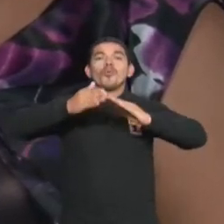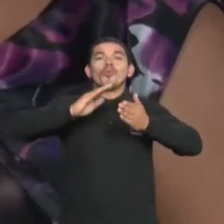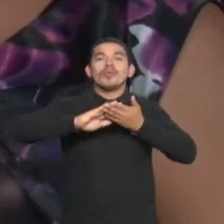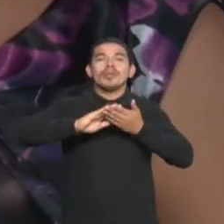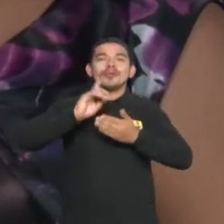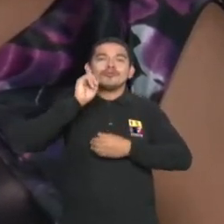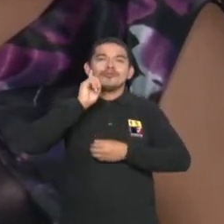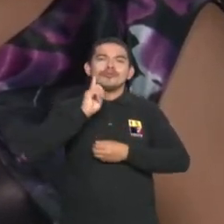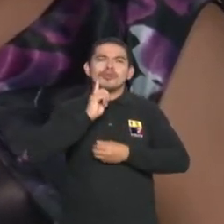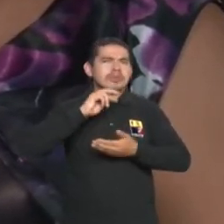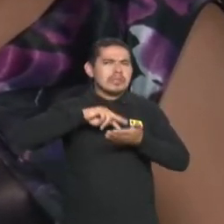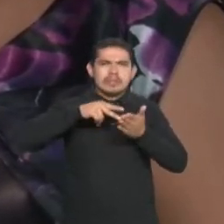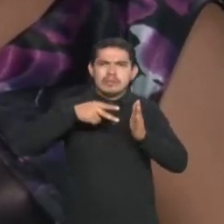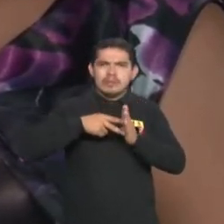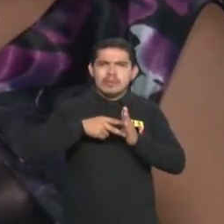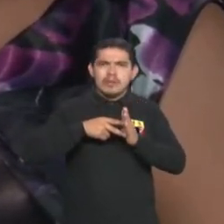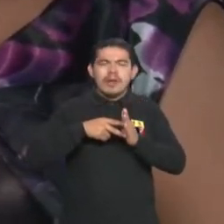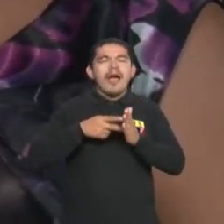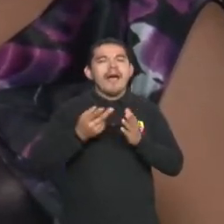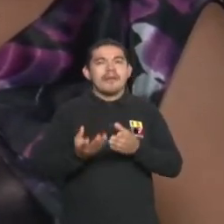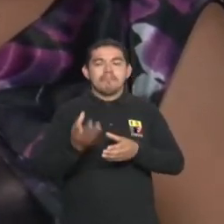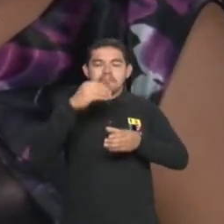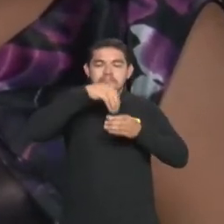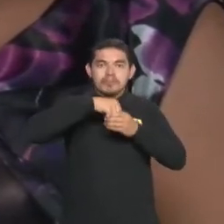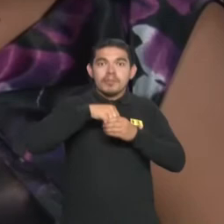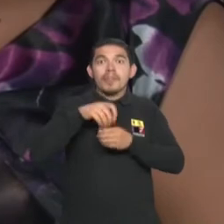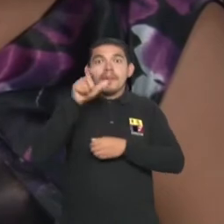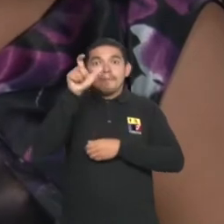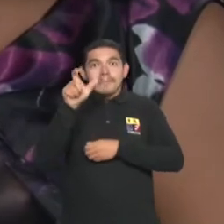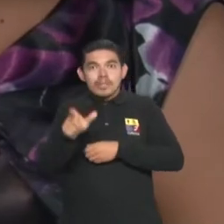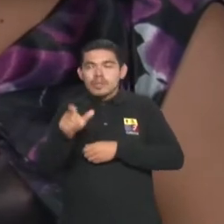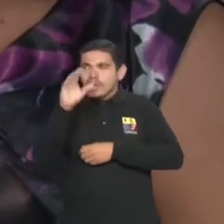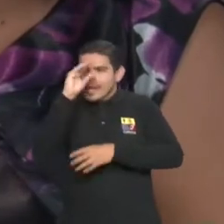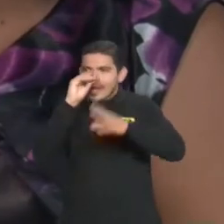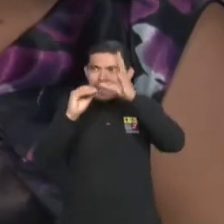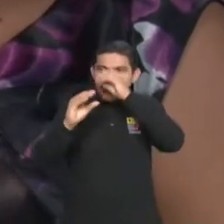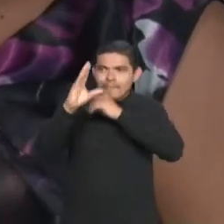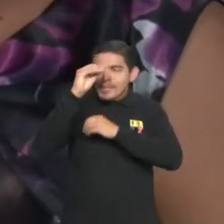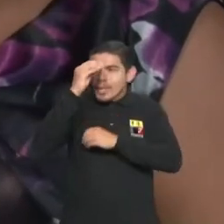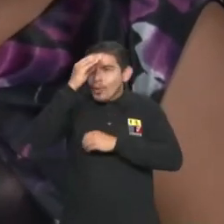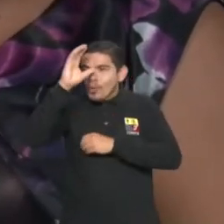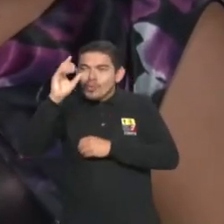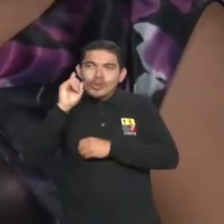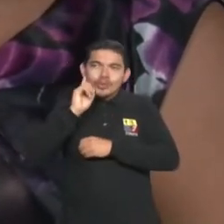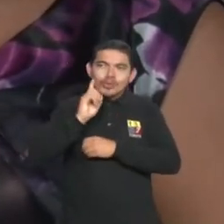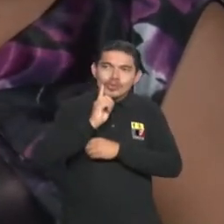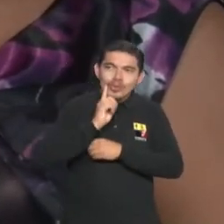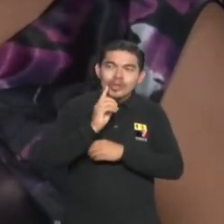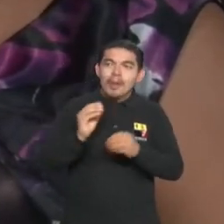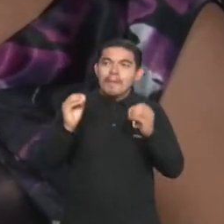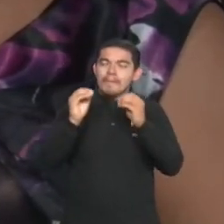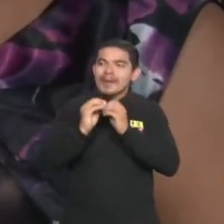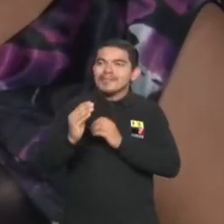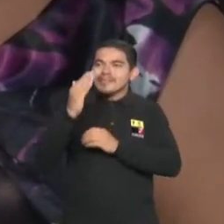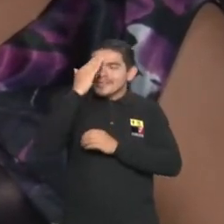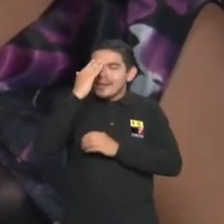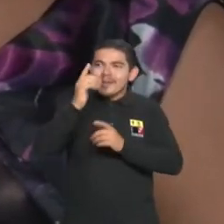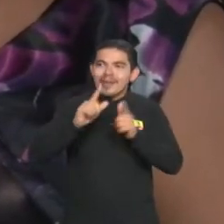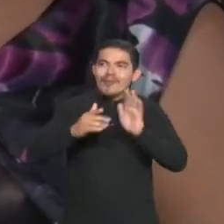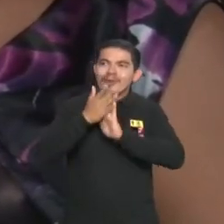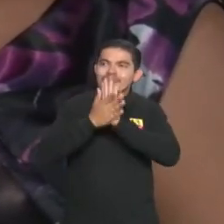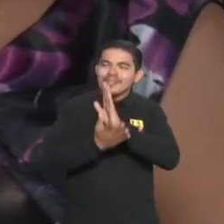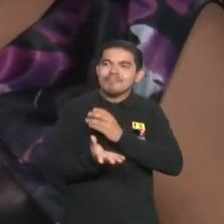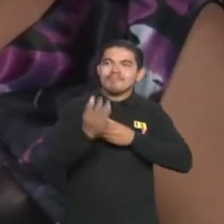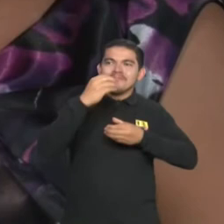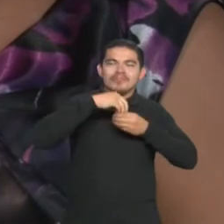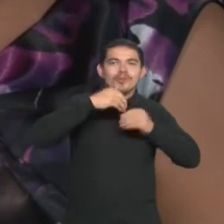aquellas personas que están conociendo la cultura y saben la lengua de señas, siendo usuarios o intérpretes. En este caso, la figura